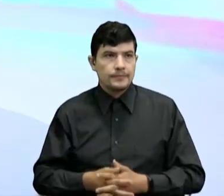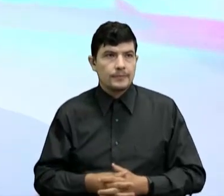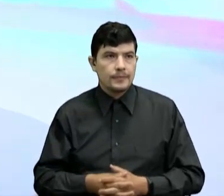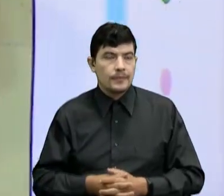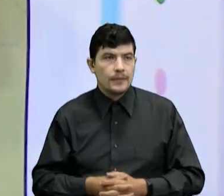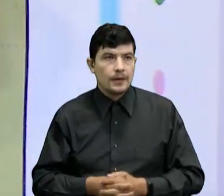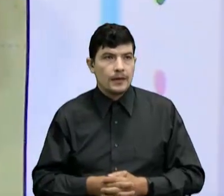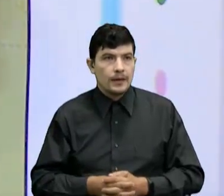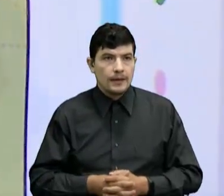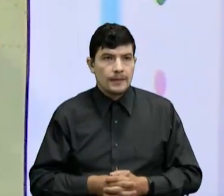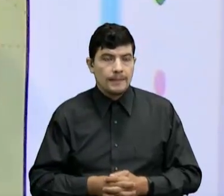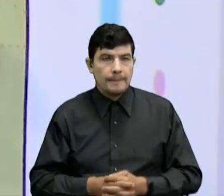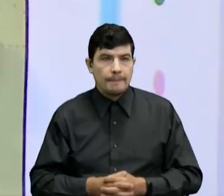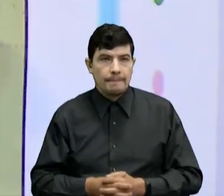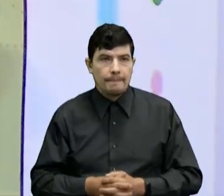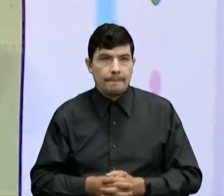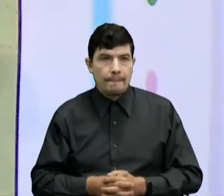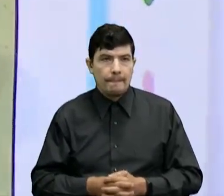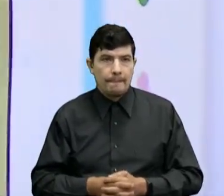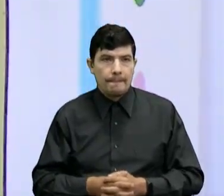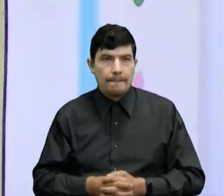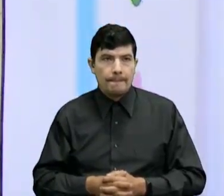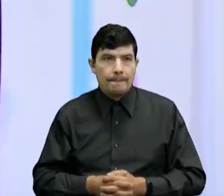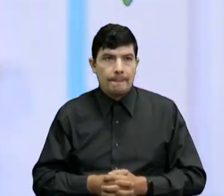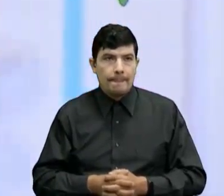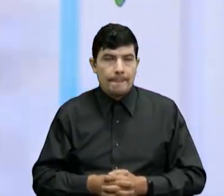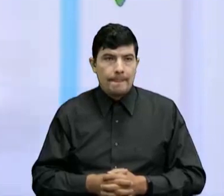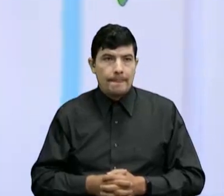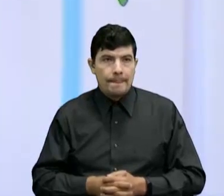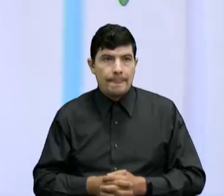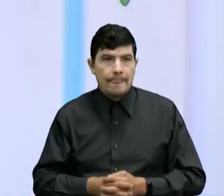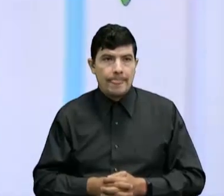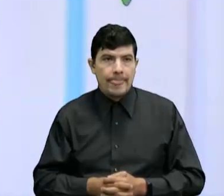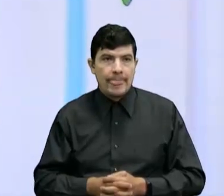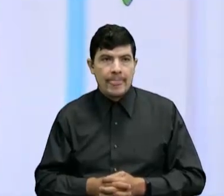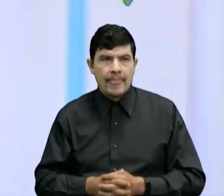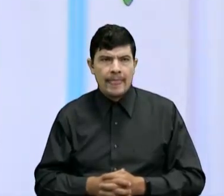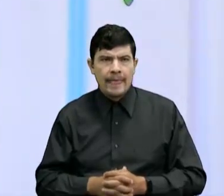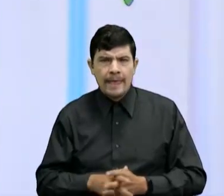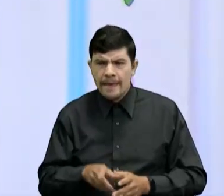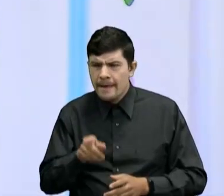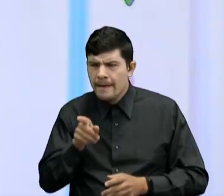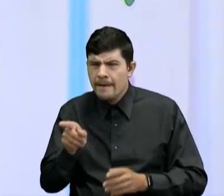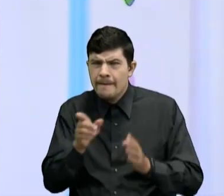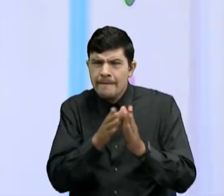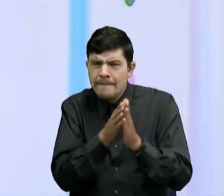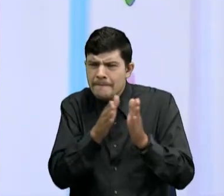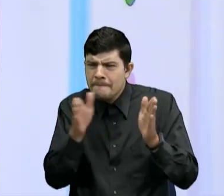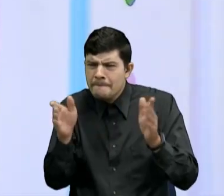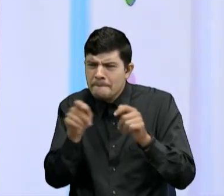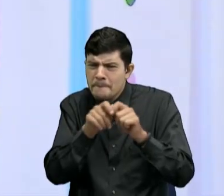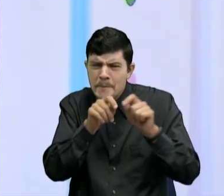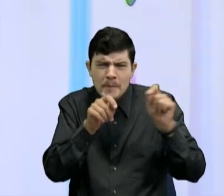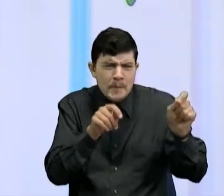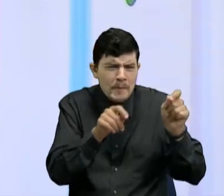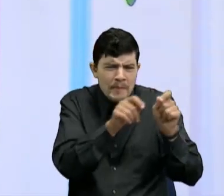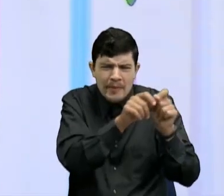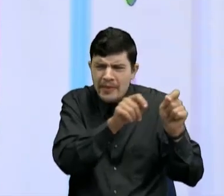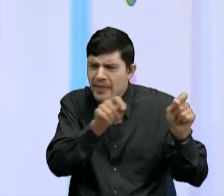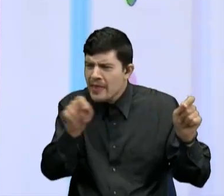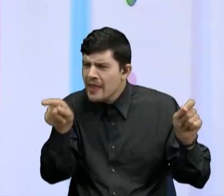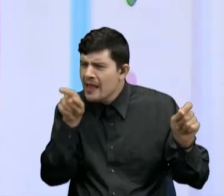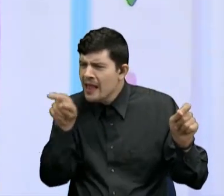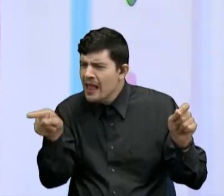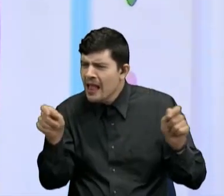Con la longitud este O sea oriental Que es la piedra Del cocuy Sí señora La piedra del cocuy Esto es una